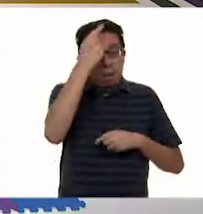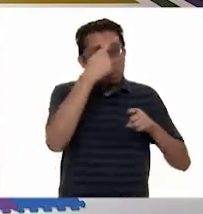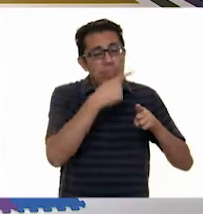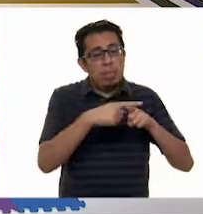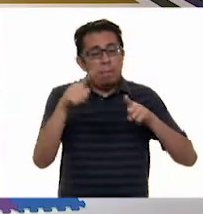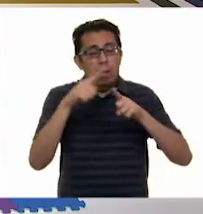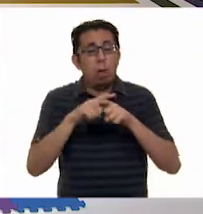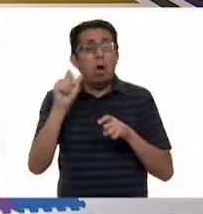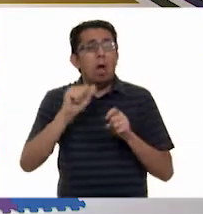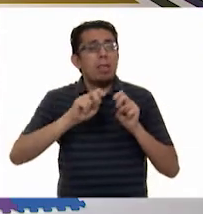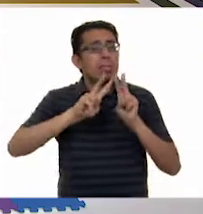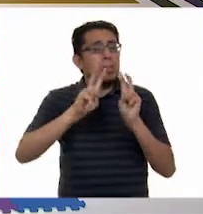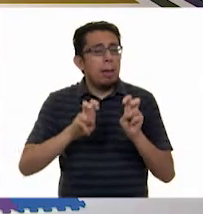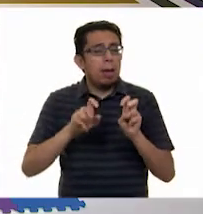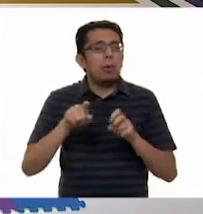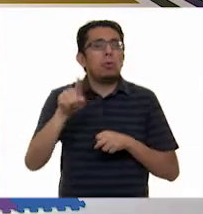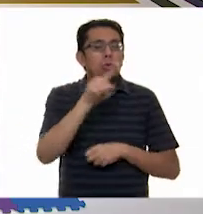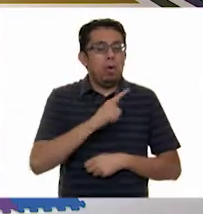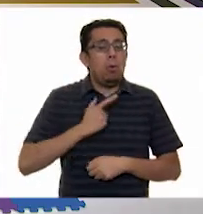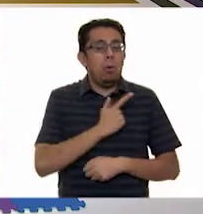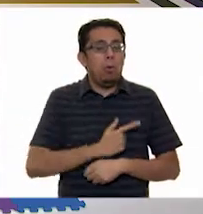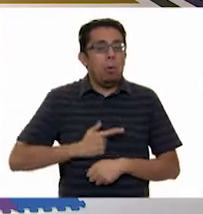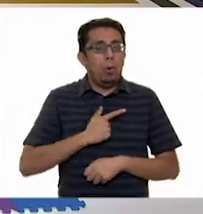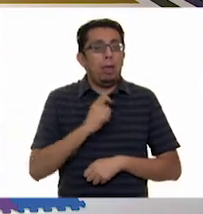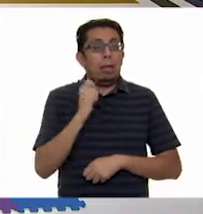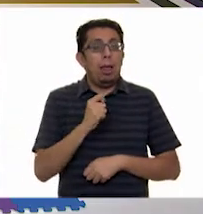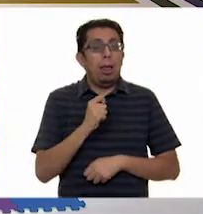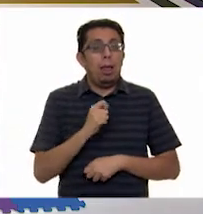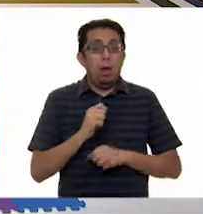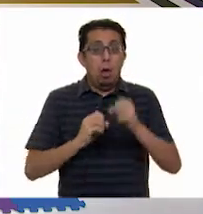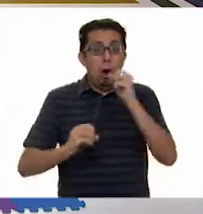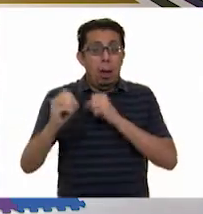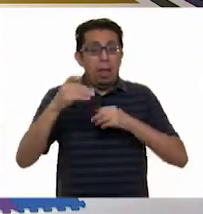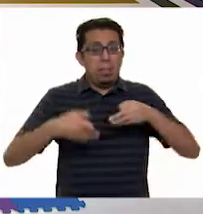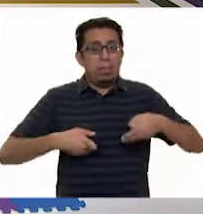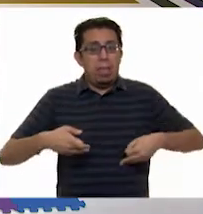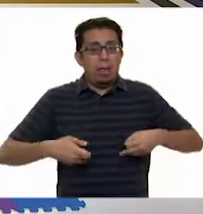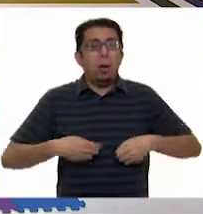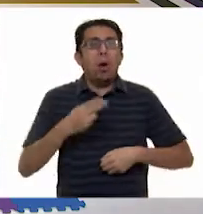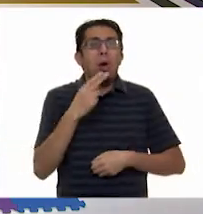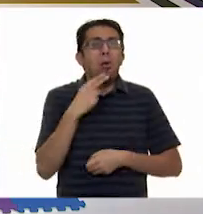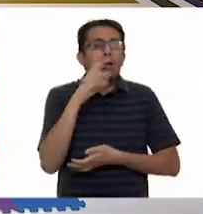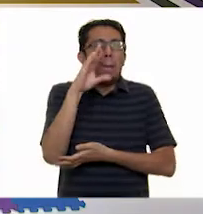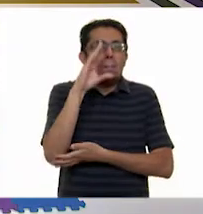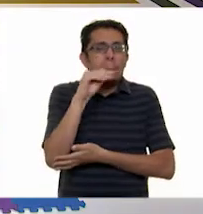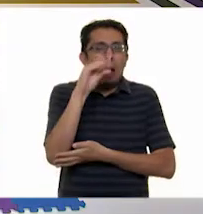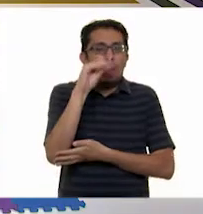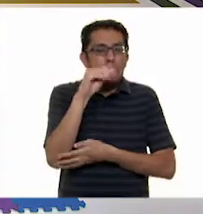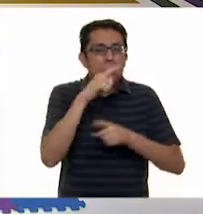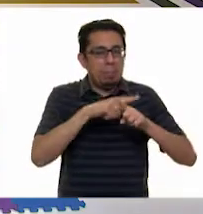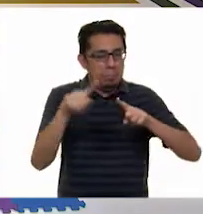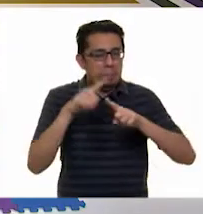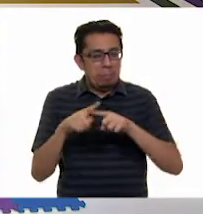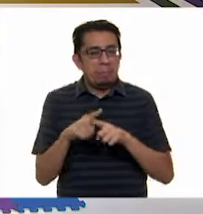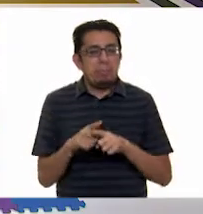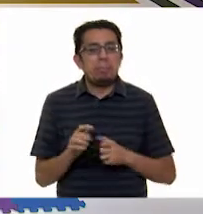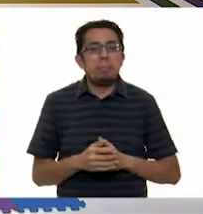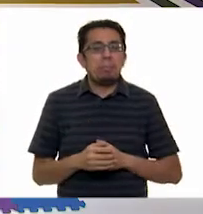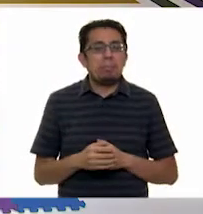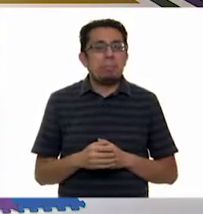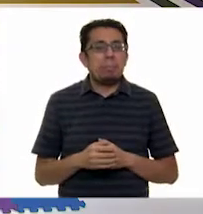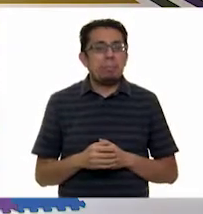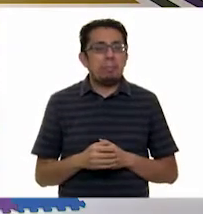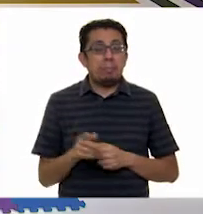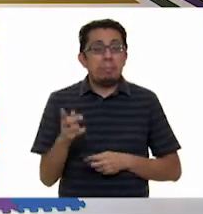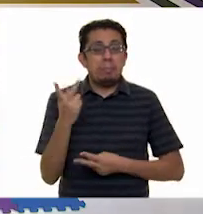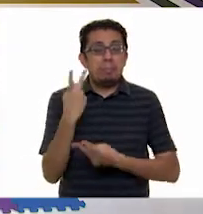hoy, híjole, les va a encantar. Se llama Obras de Teatro con Títeres. ¿Qué tal? Va